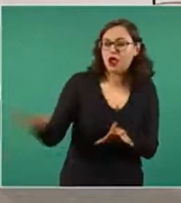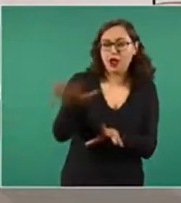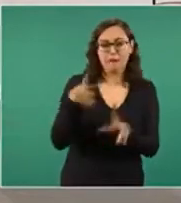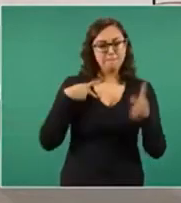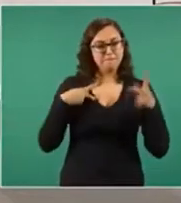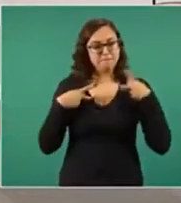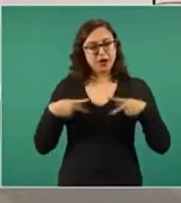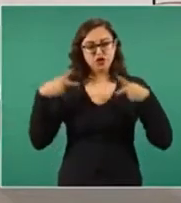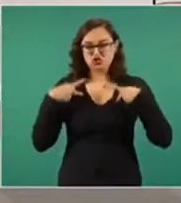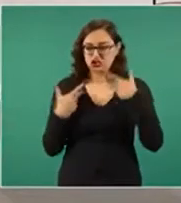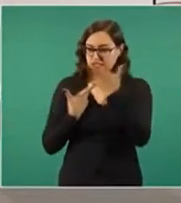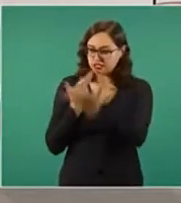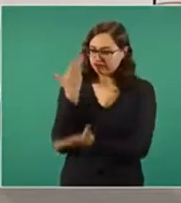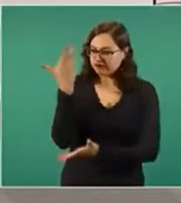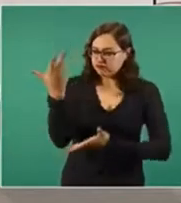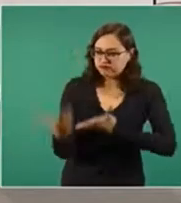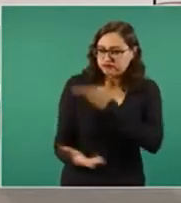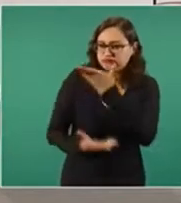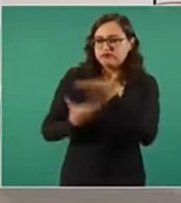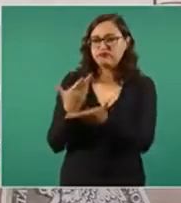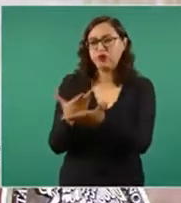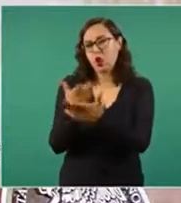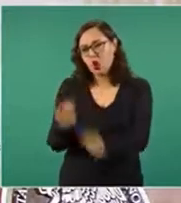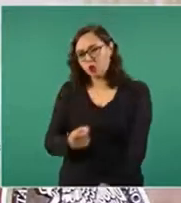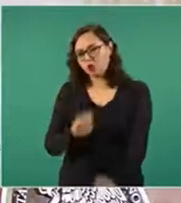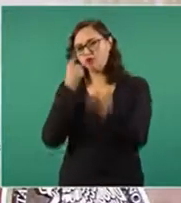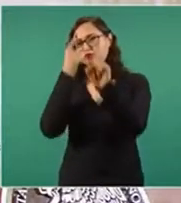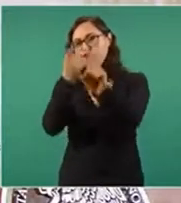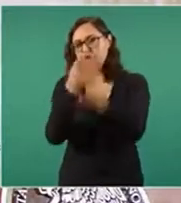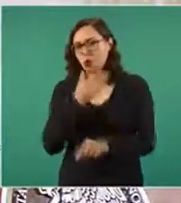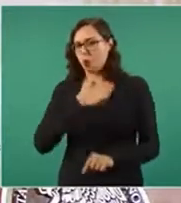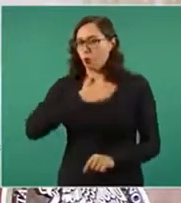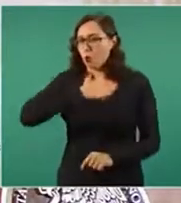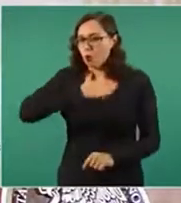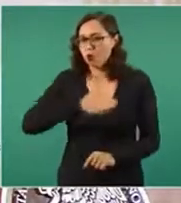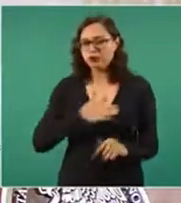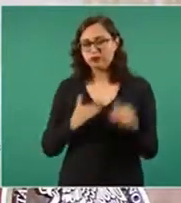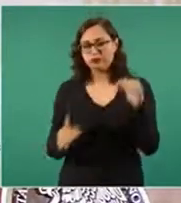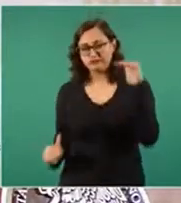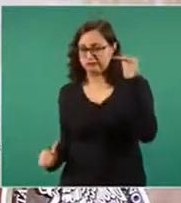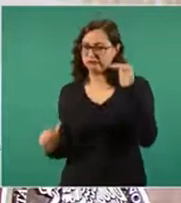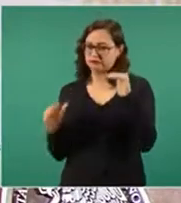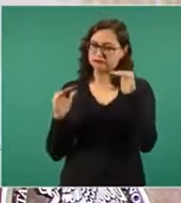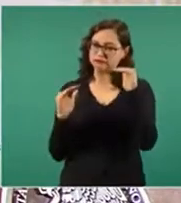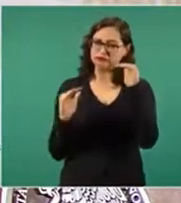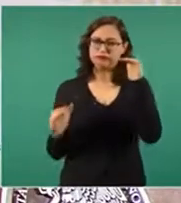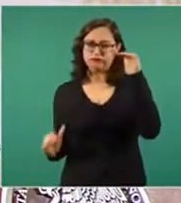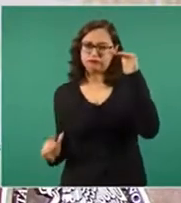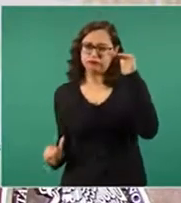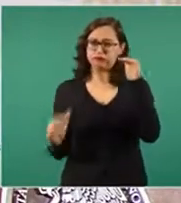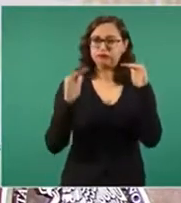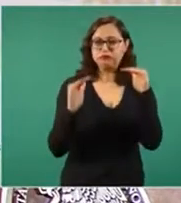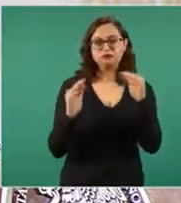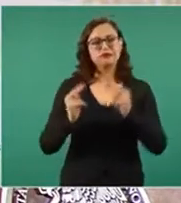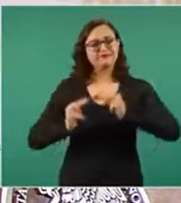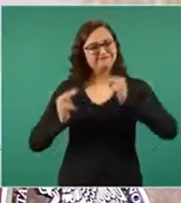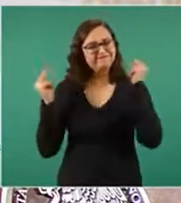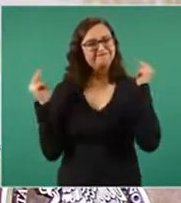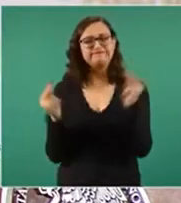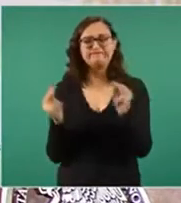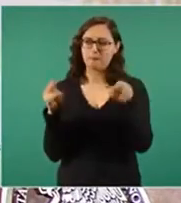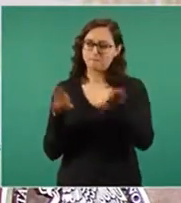de un país tan desigual que hoy necesita justicia.